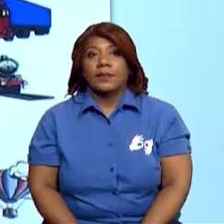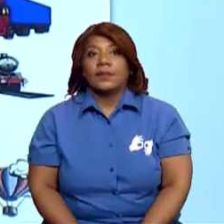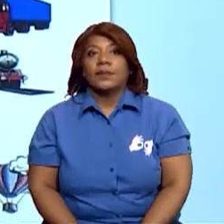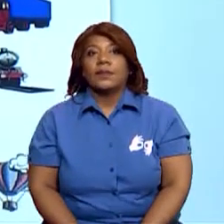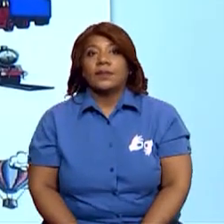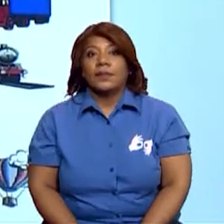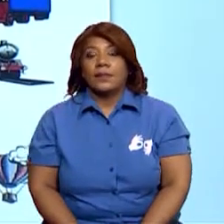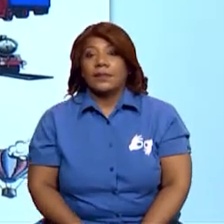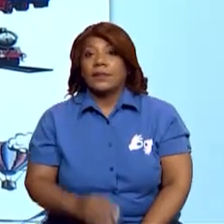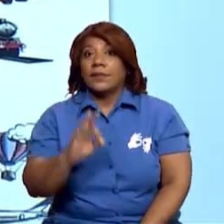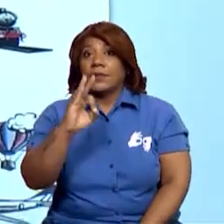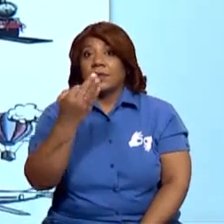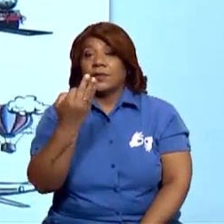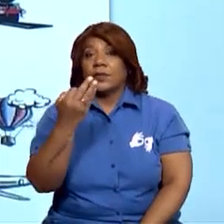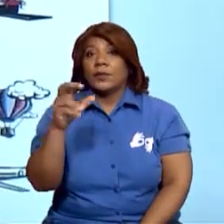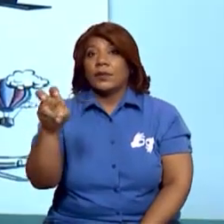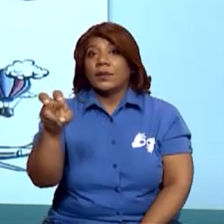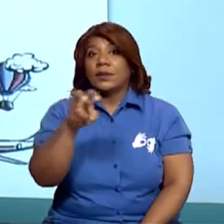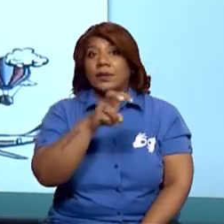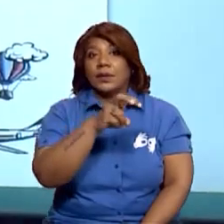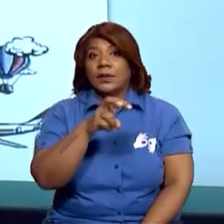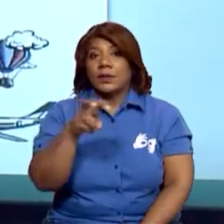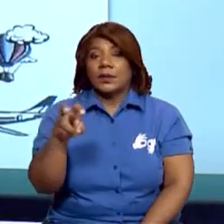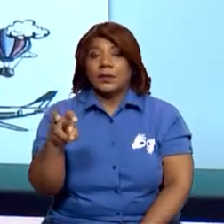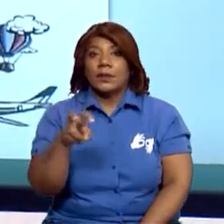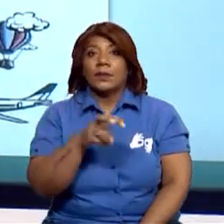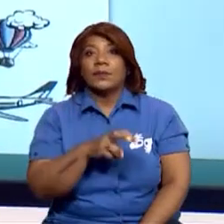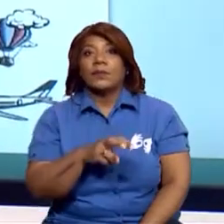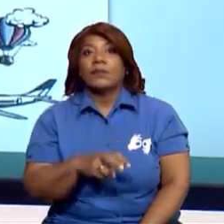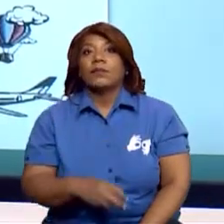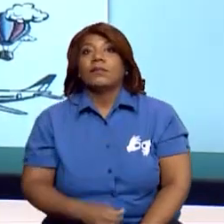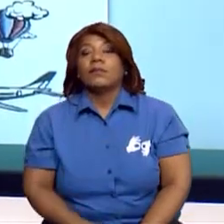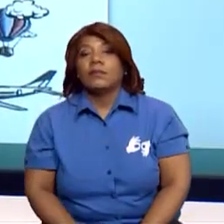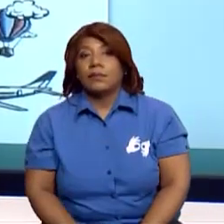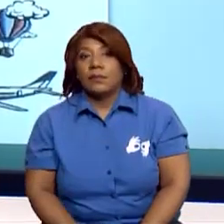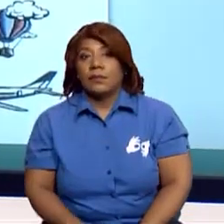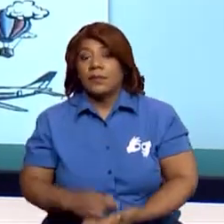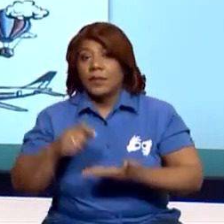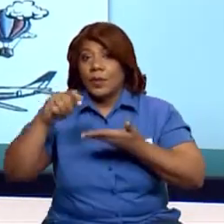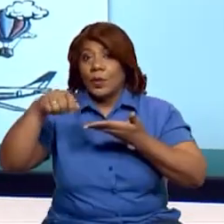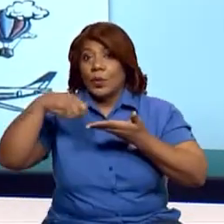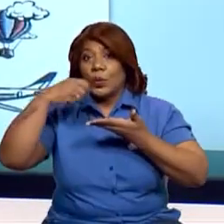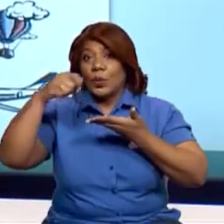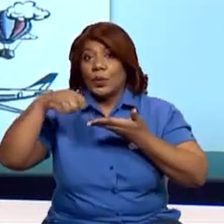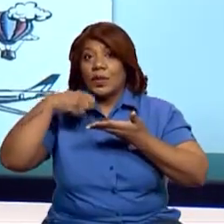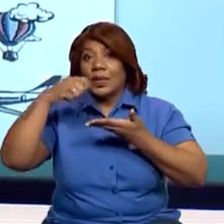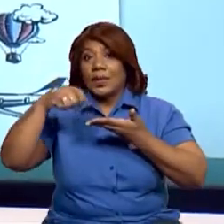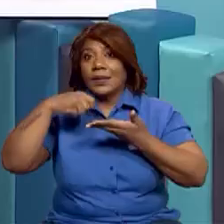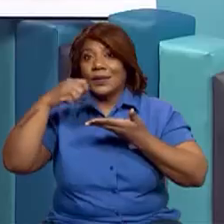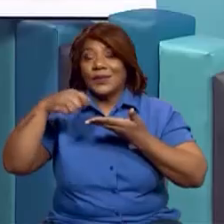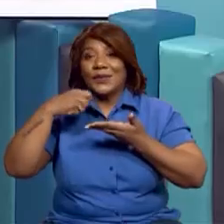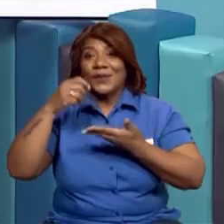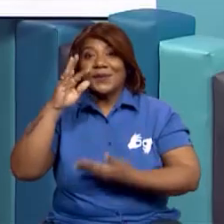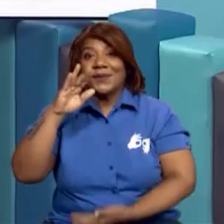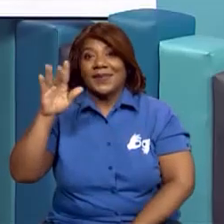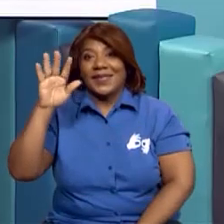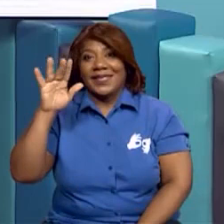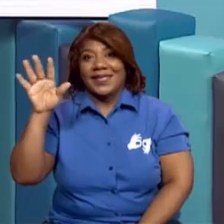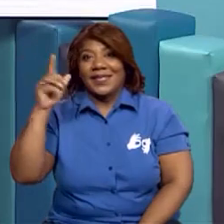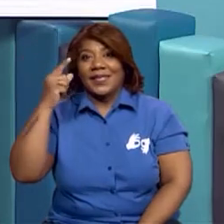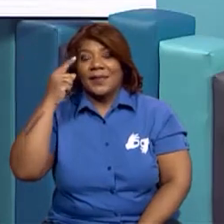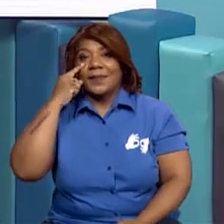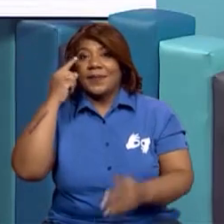esos medios de transporte que en nuestra sopa de letras vamos a poder observar las imágenes,